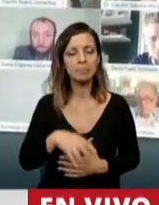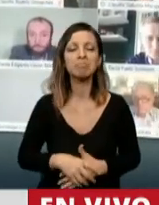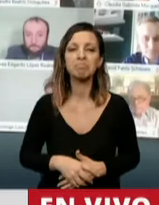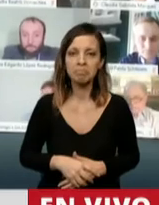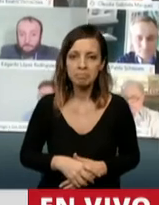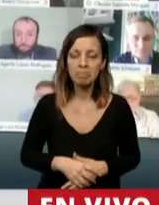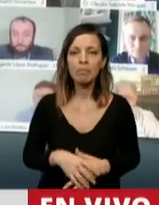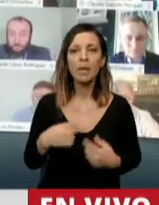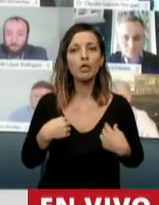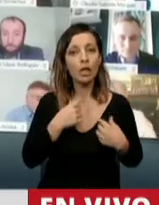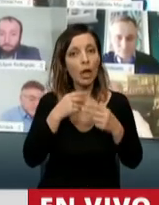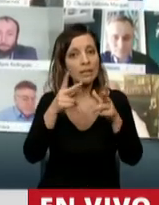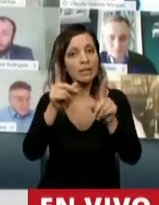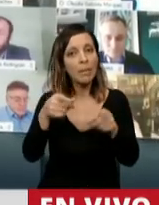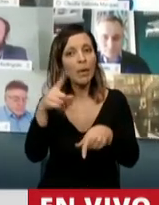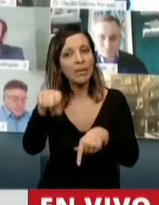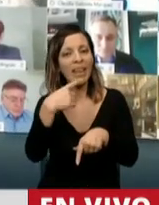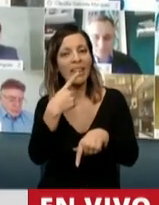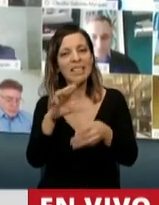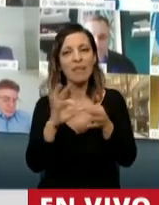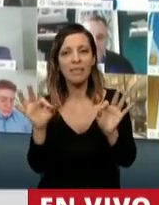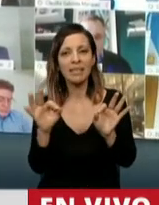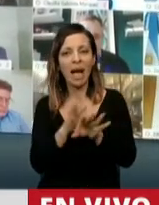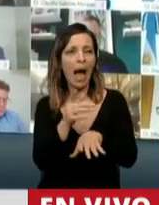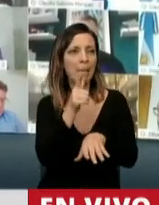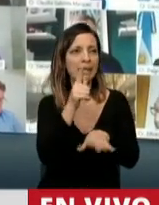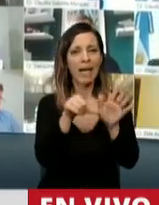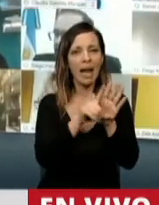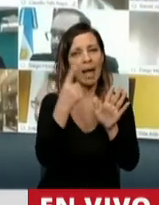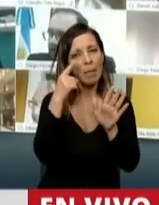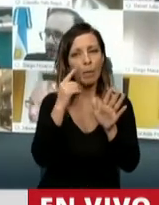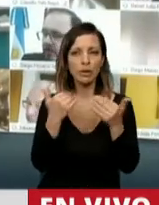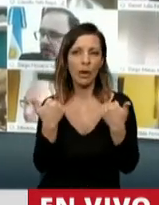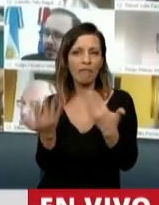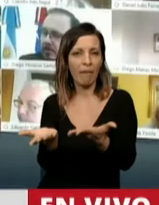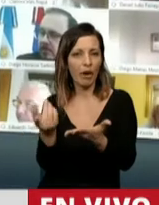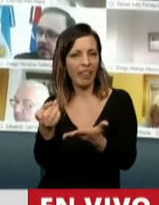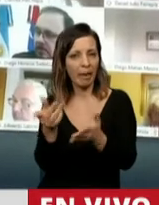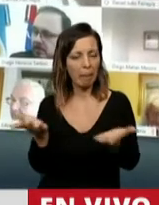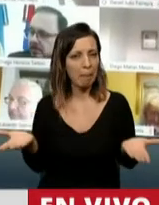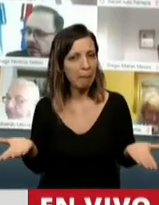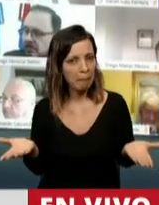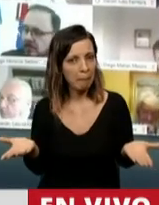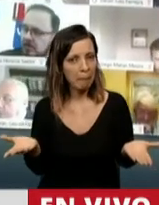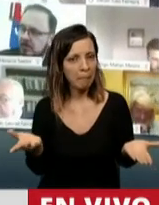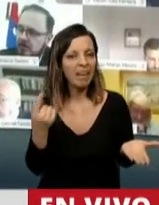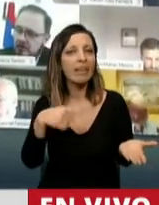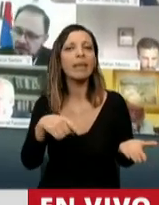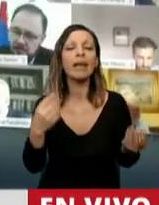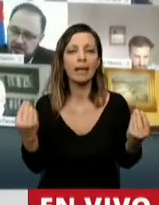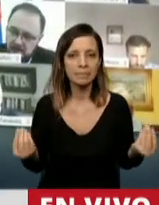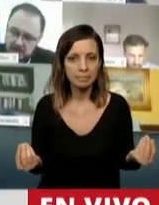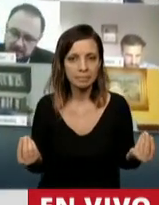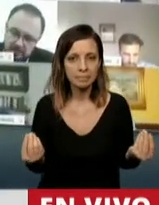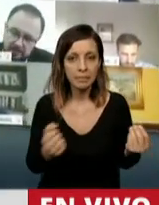cuando hablan de traje a medida esta moratoria es un traje a medida de las